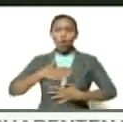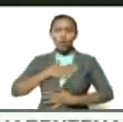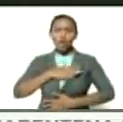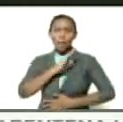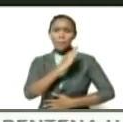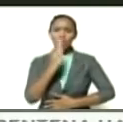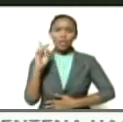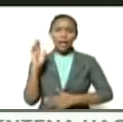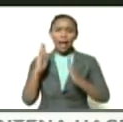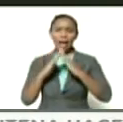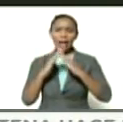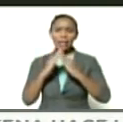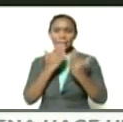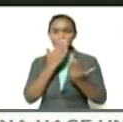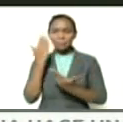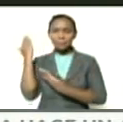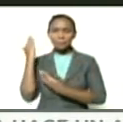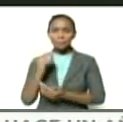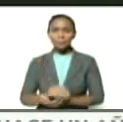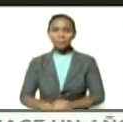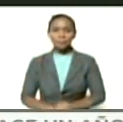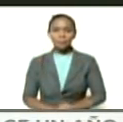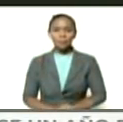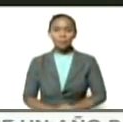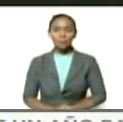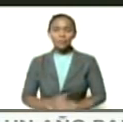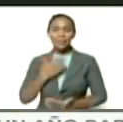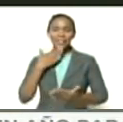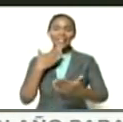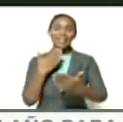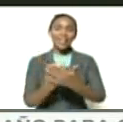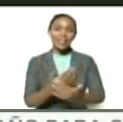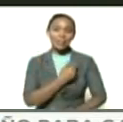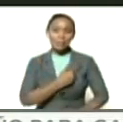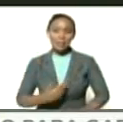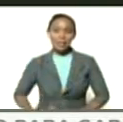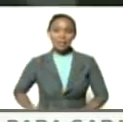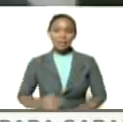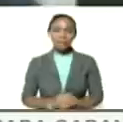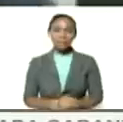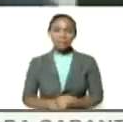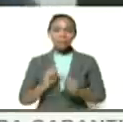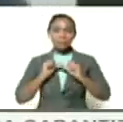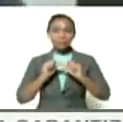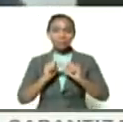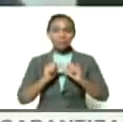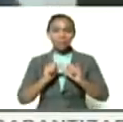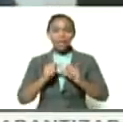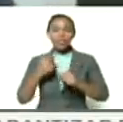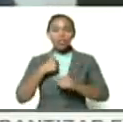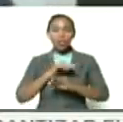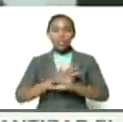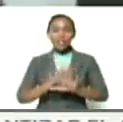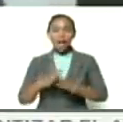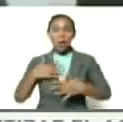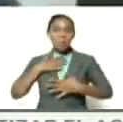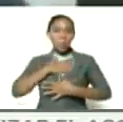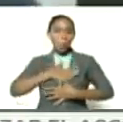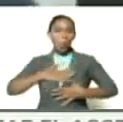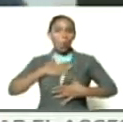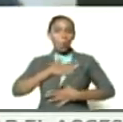biblioteca? Adelante gracias presidente si bueno estaba efectivamente cómodamente